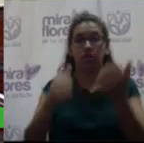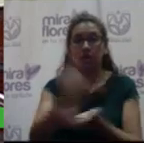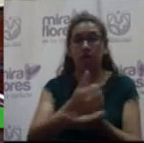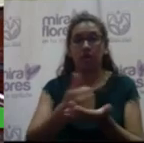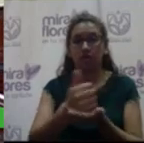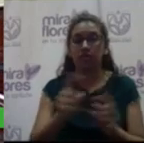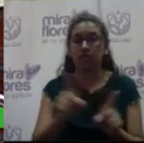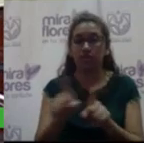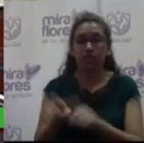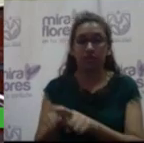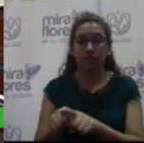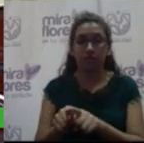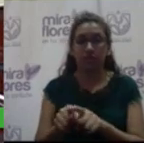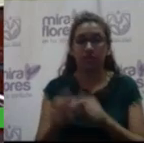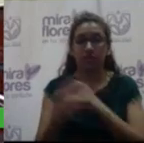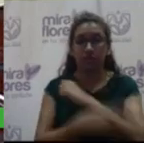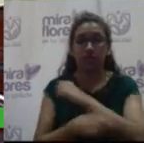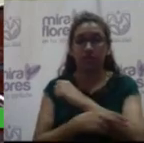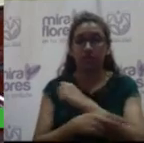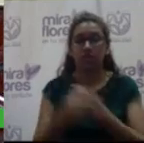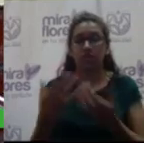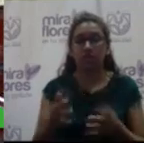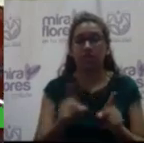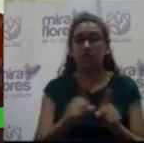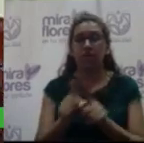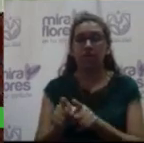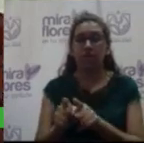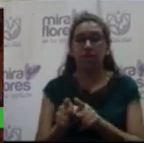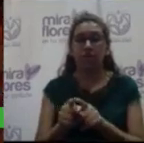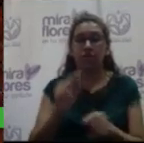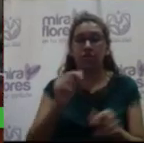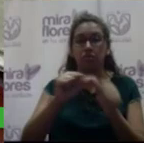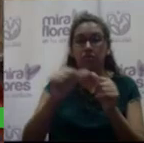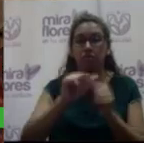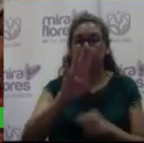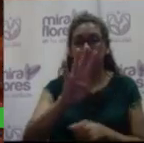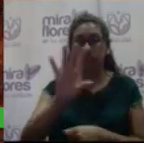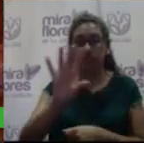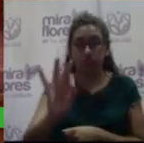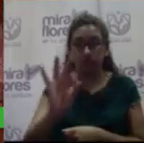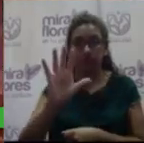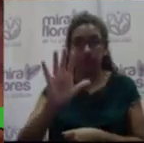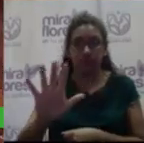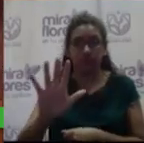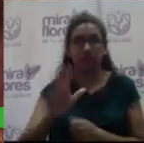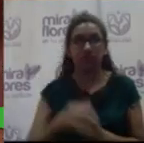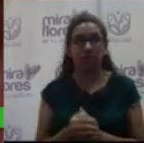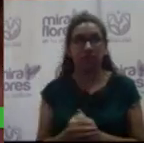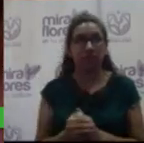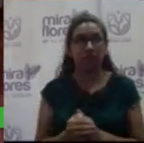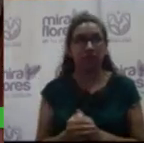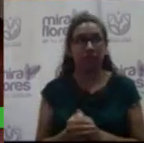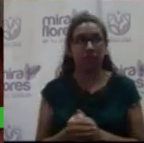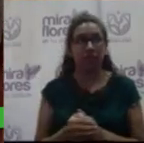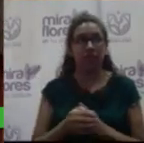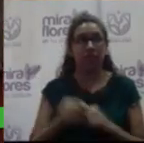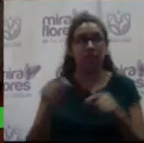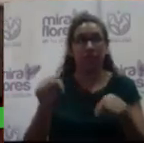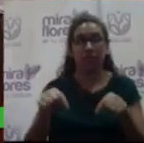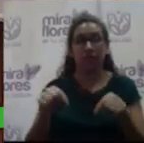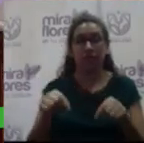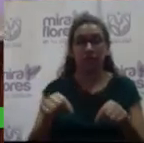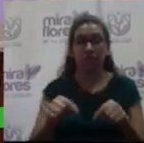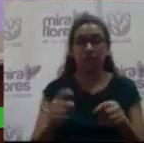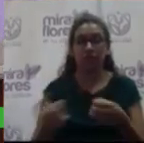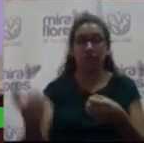para el año mención, que se dio a través de la ordenanza 495. En esta oportunidad se